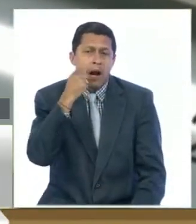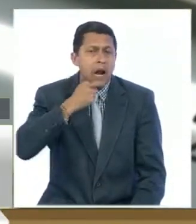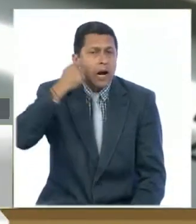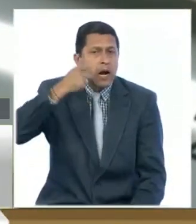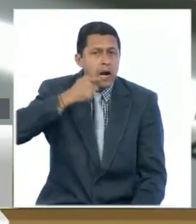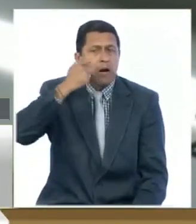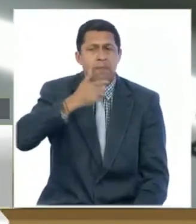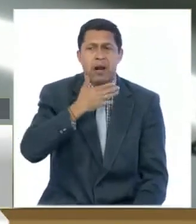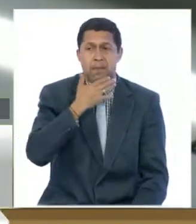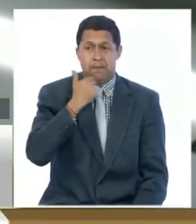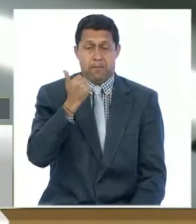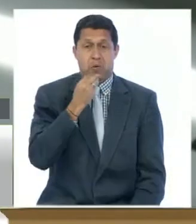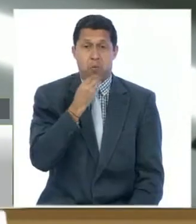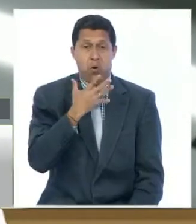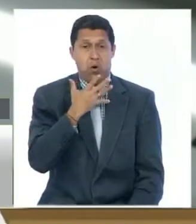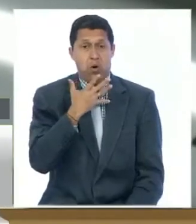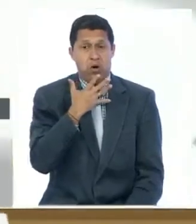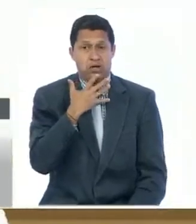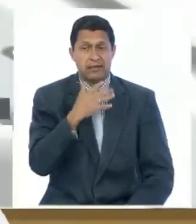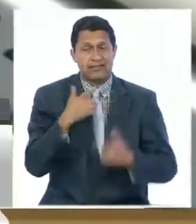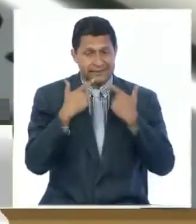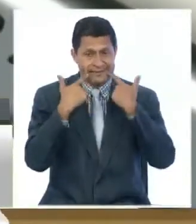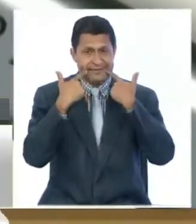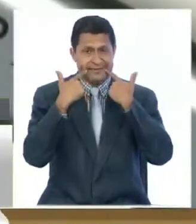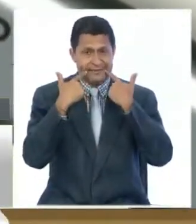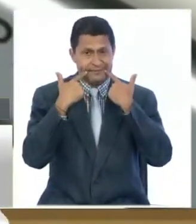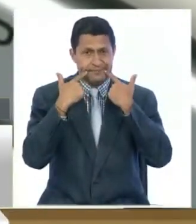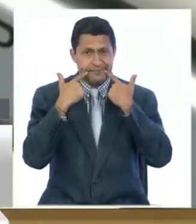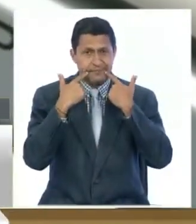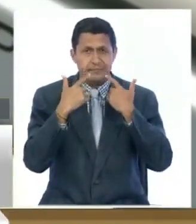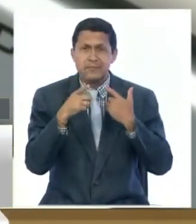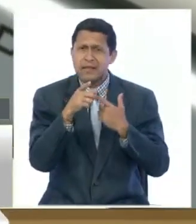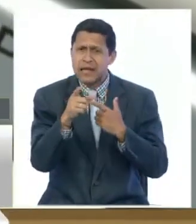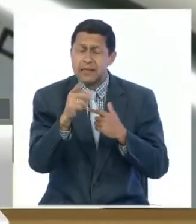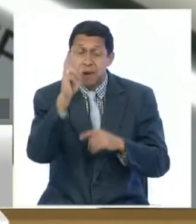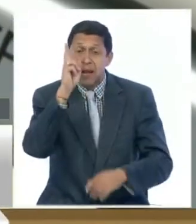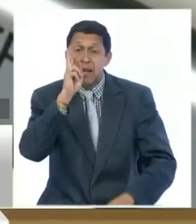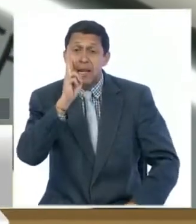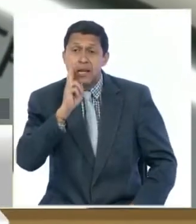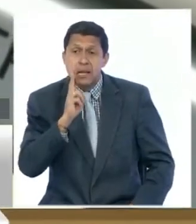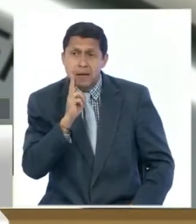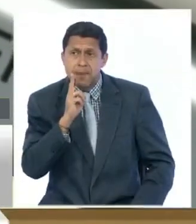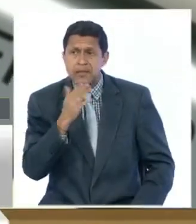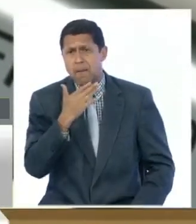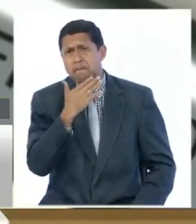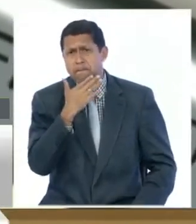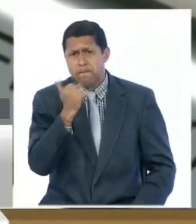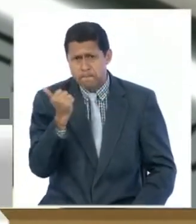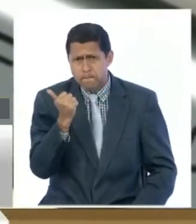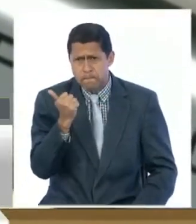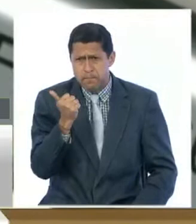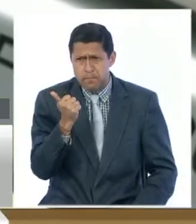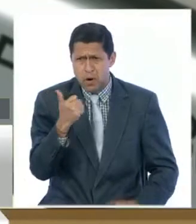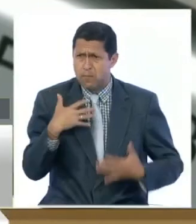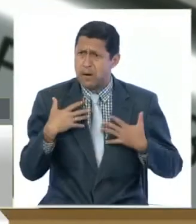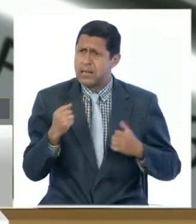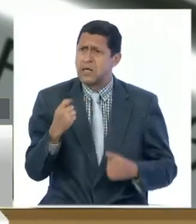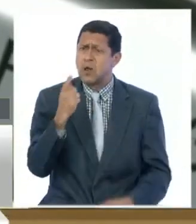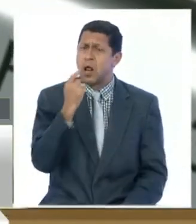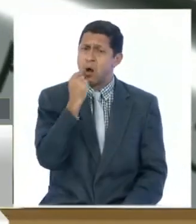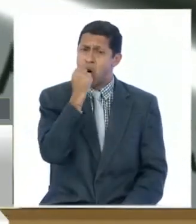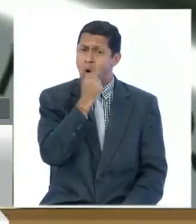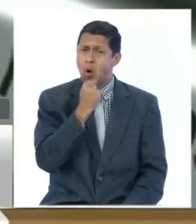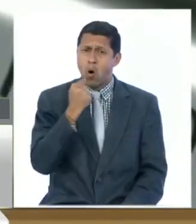mejorar su imagen mediante una sonrisa. El ámbito de la higiene supone las mejores condiciones para la salud bucal